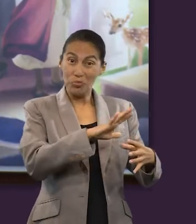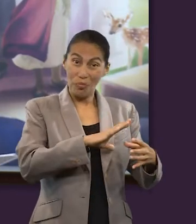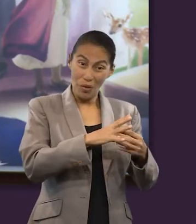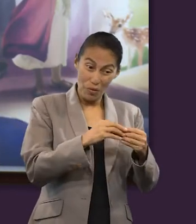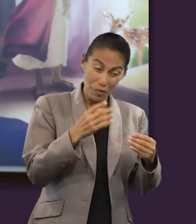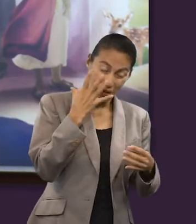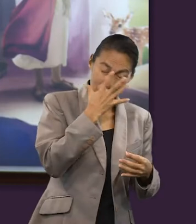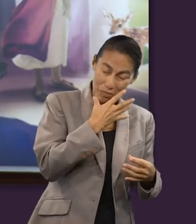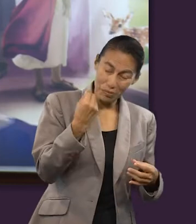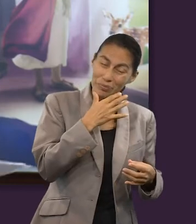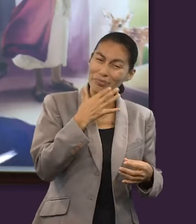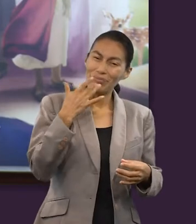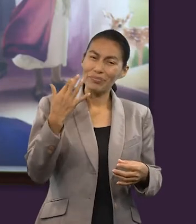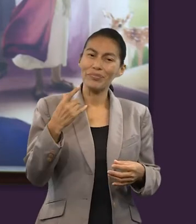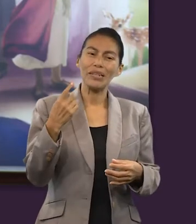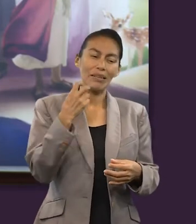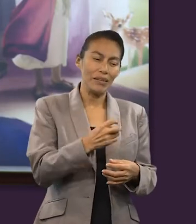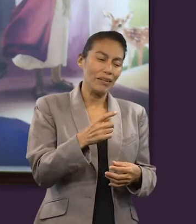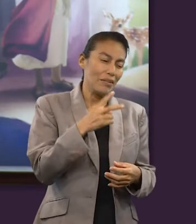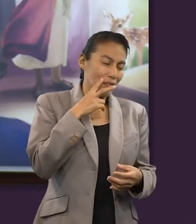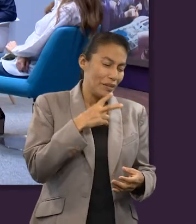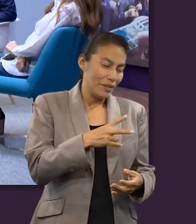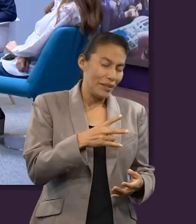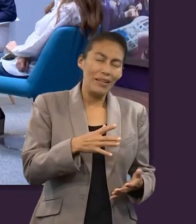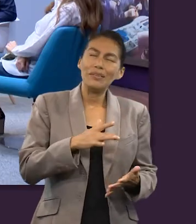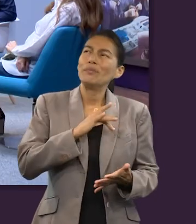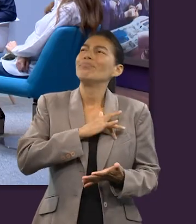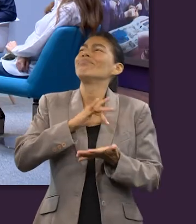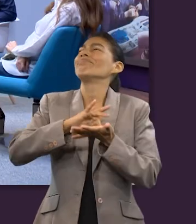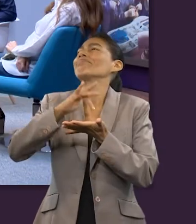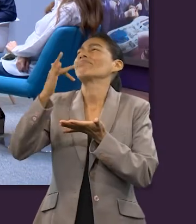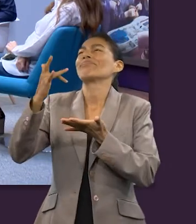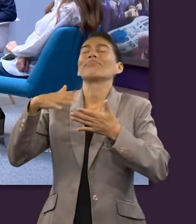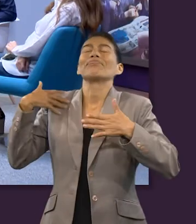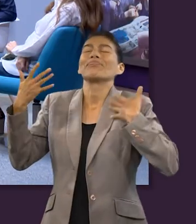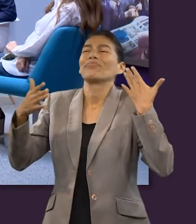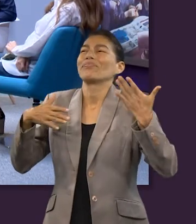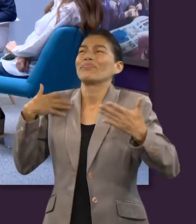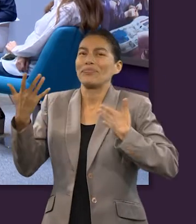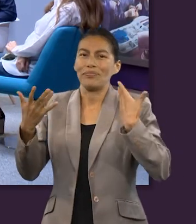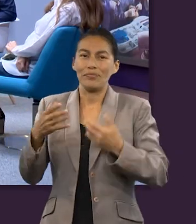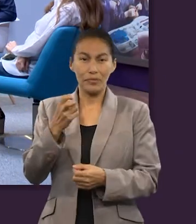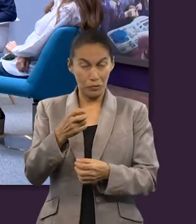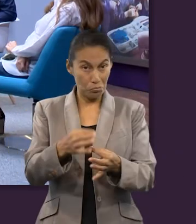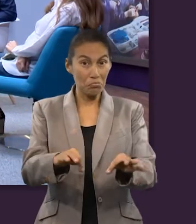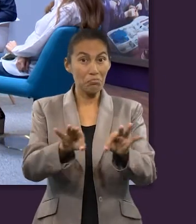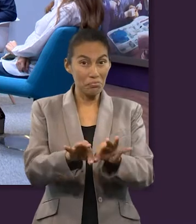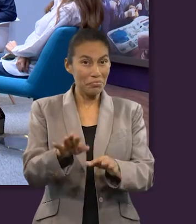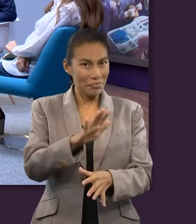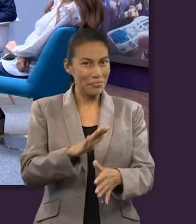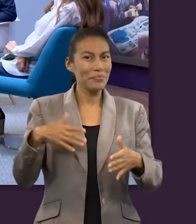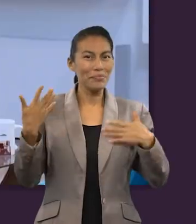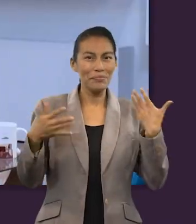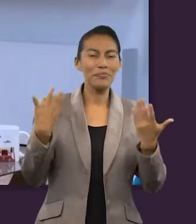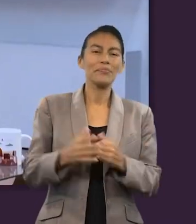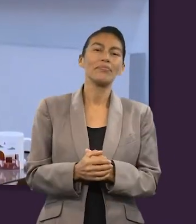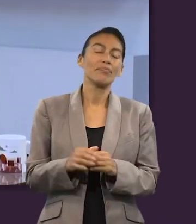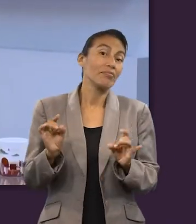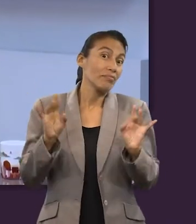en cual ellos se regocijaban en Dios. Qué importante, era un motivo de alegría. De pronto como nosotros